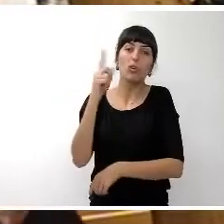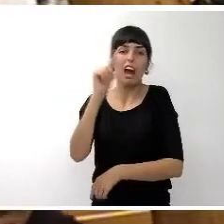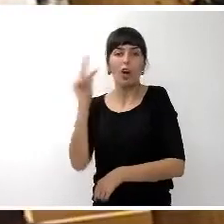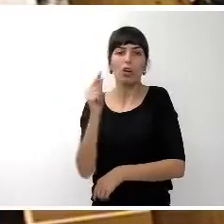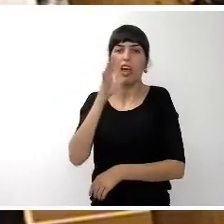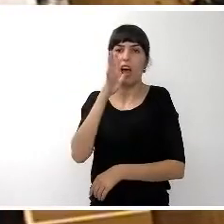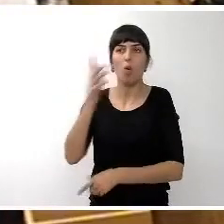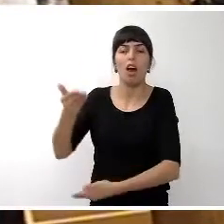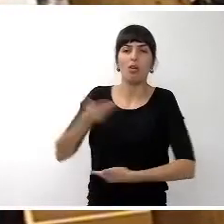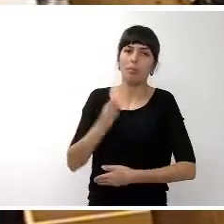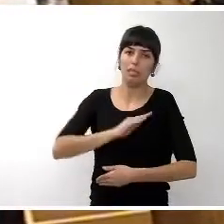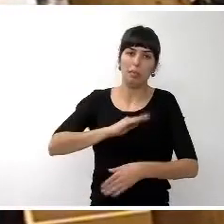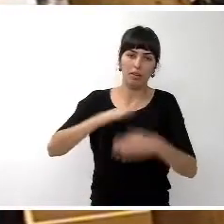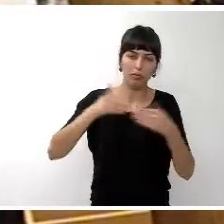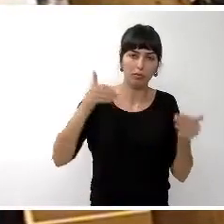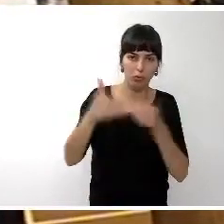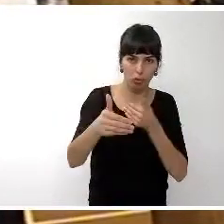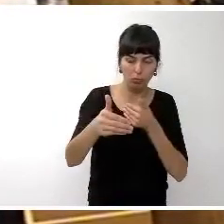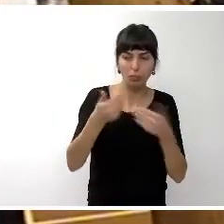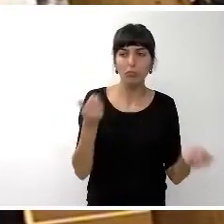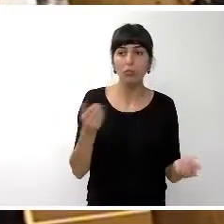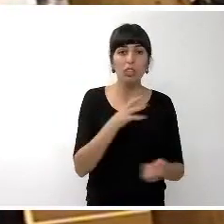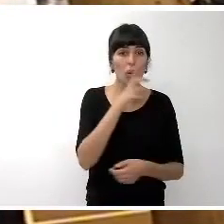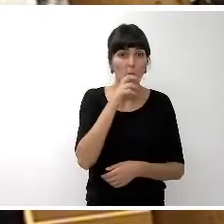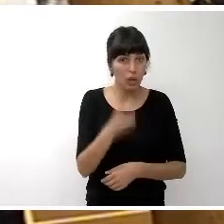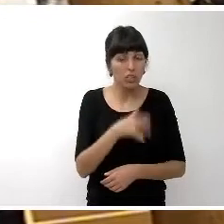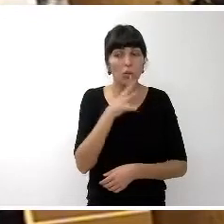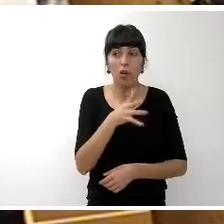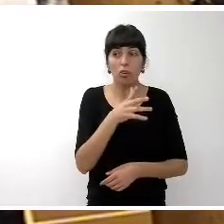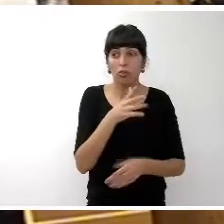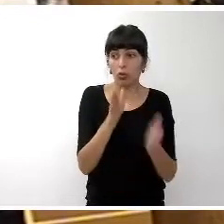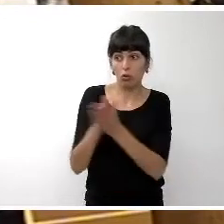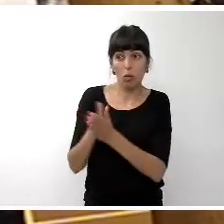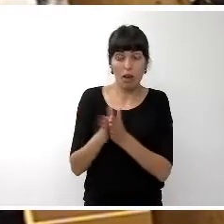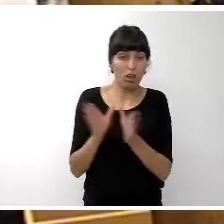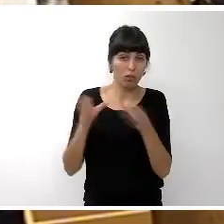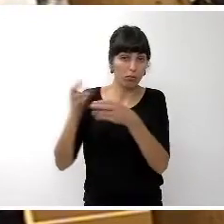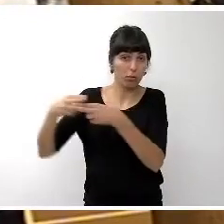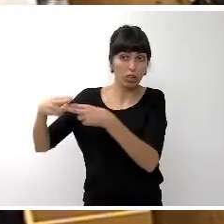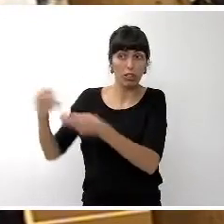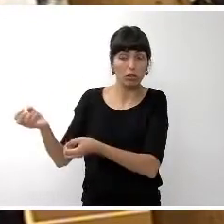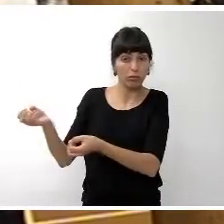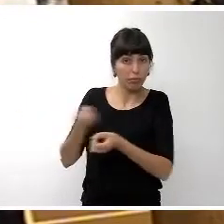futuro. Por eso, y por todo lo que han comentado los compañeros, el Partido Popular